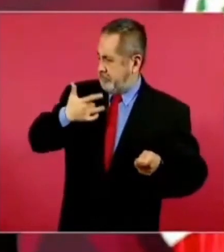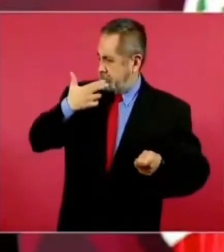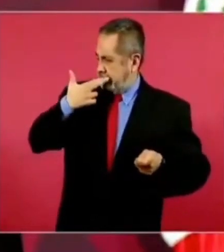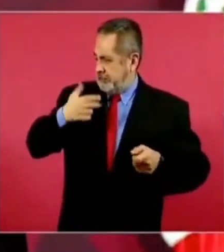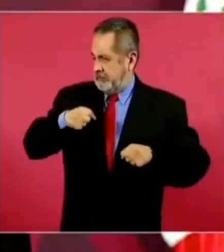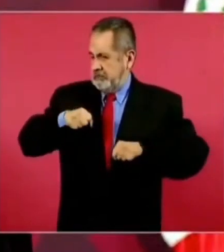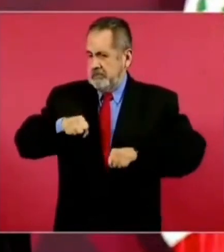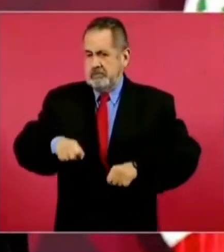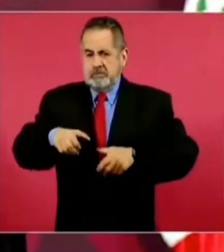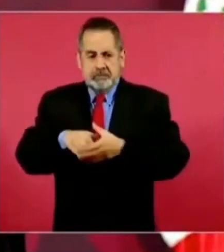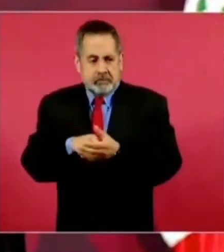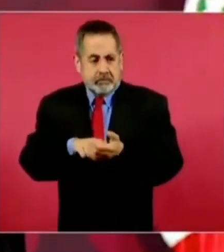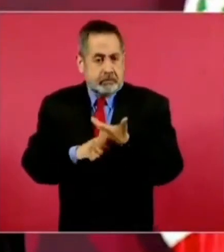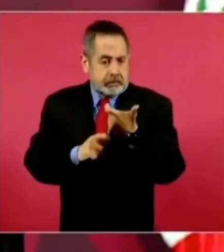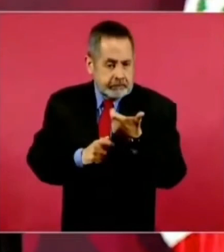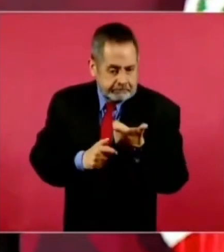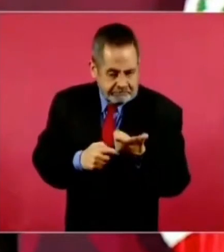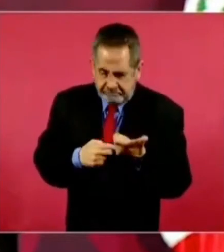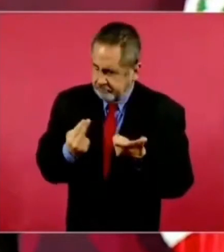ni al dinero.